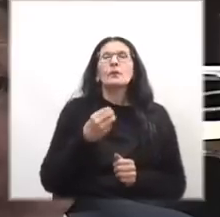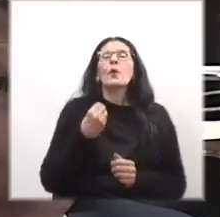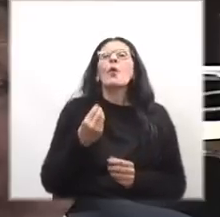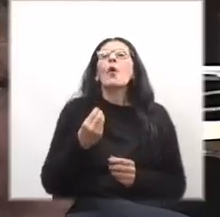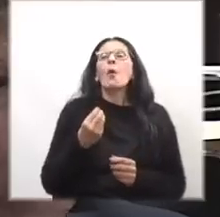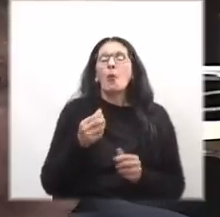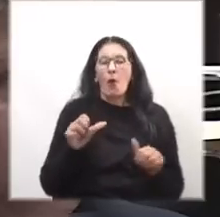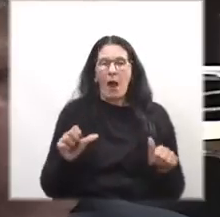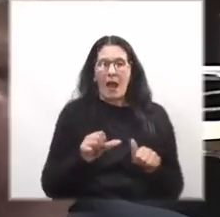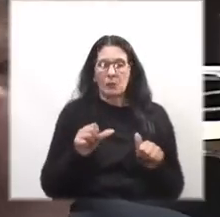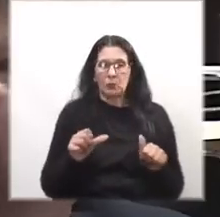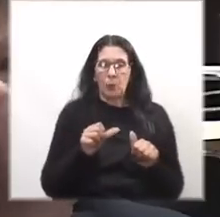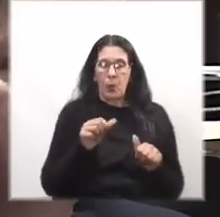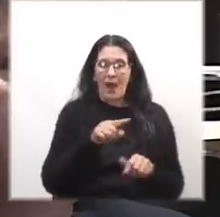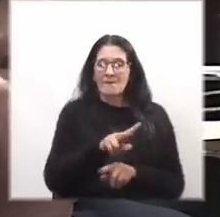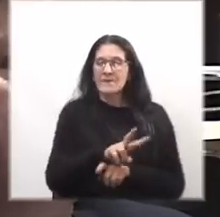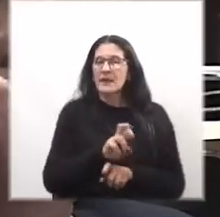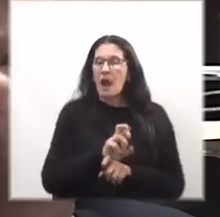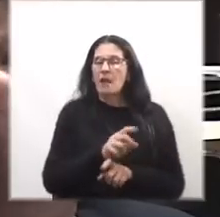actúan los fiscales.